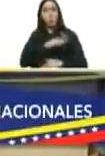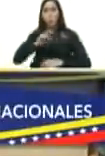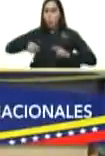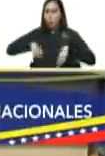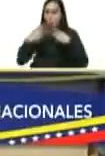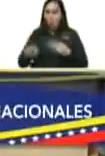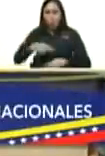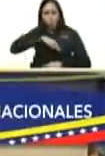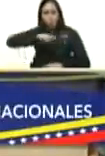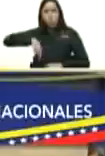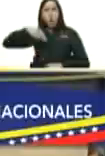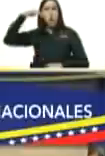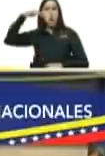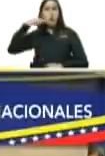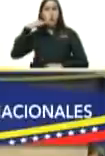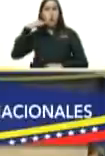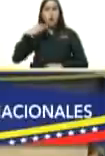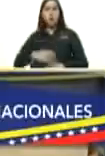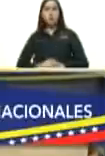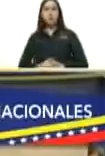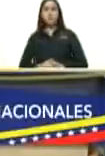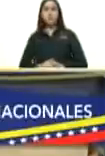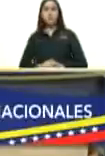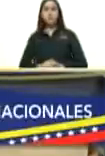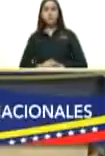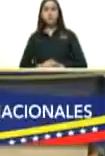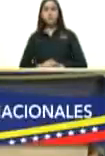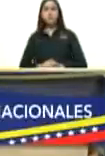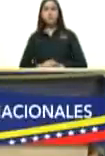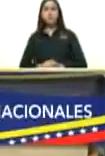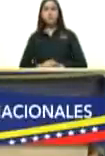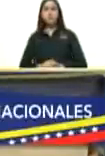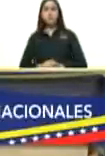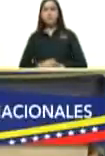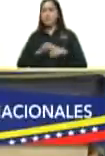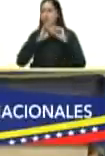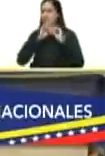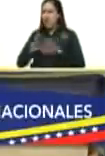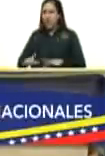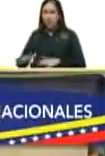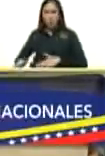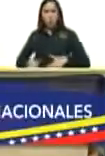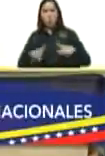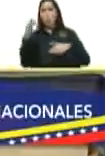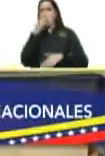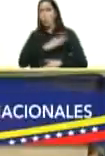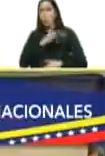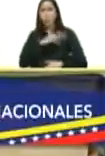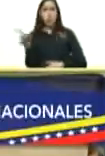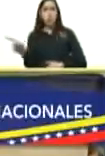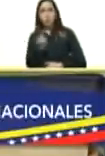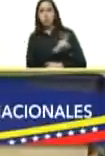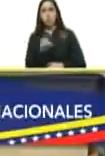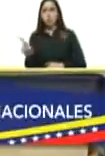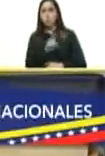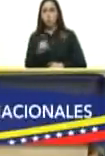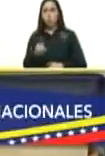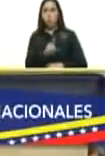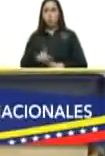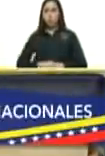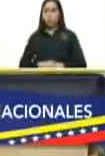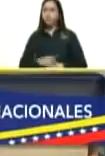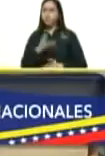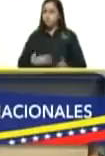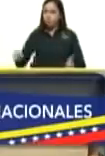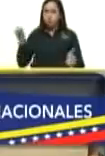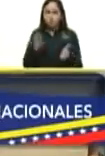nuestro bolivariano no renunciamos el tránsito al socialismo y retomamos el